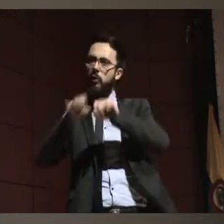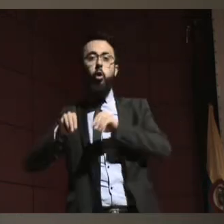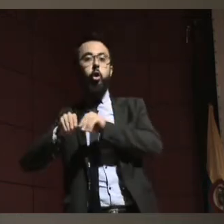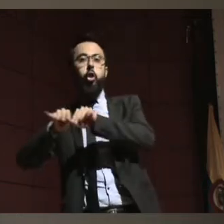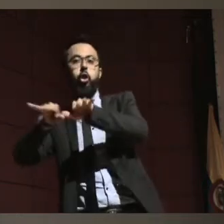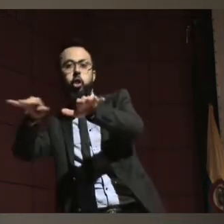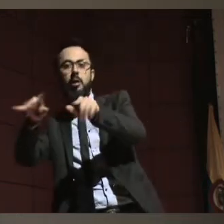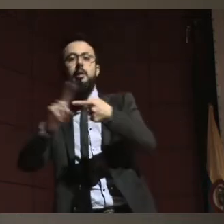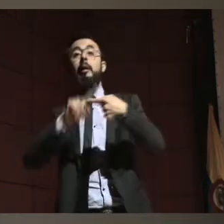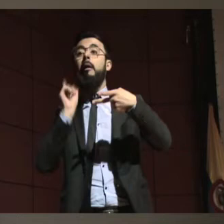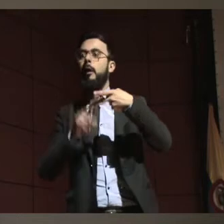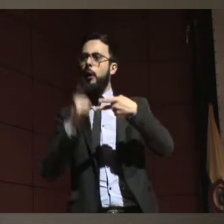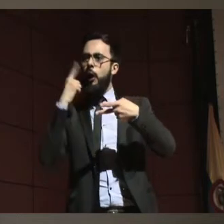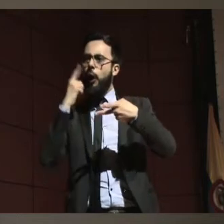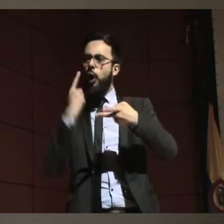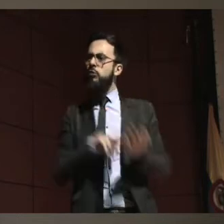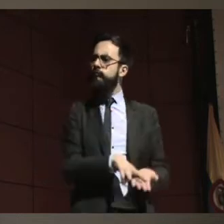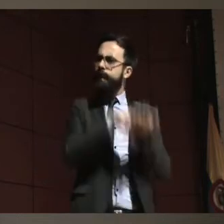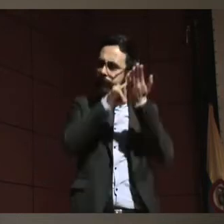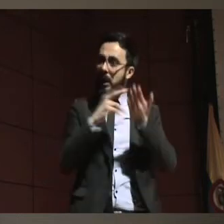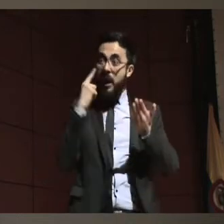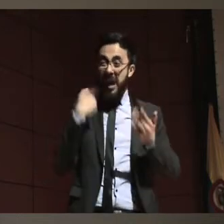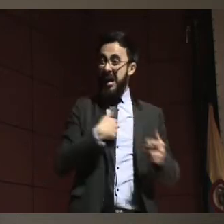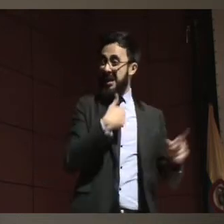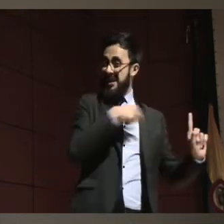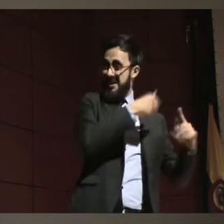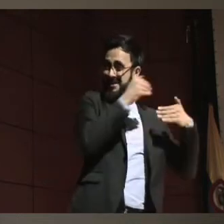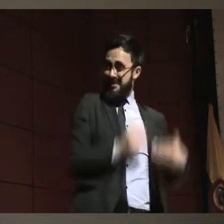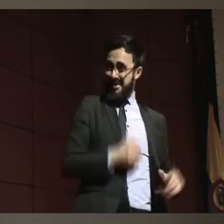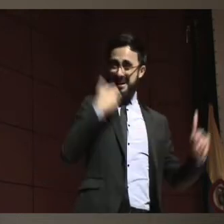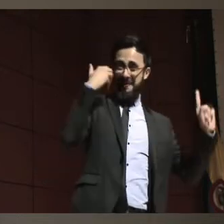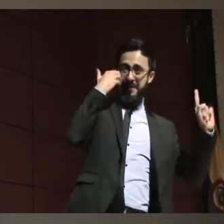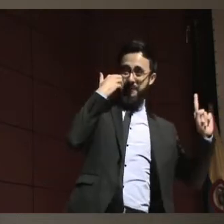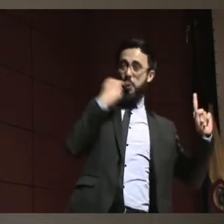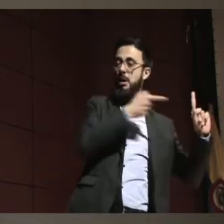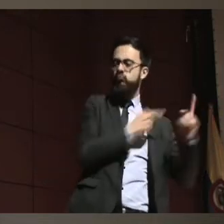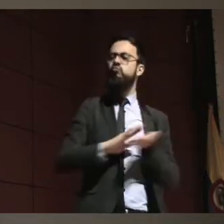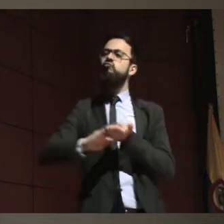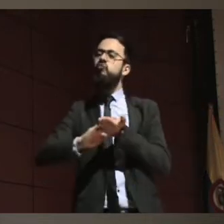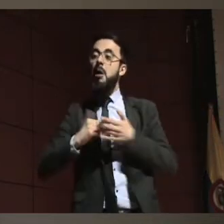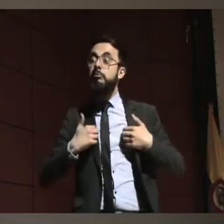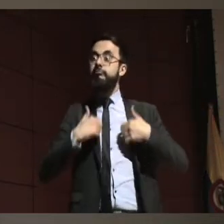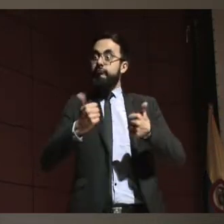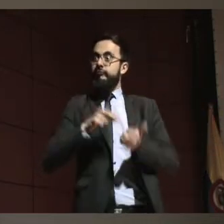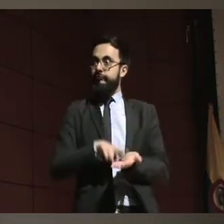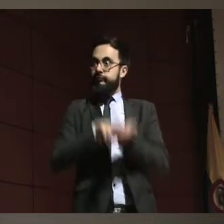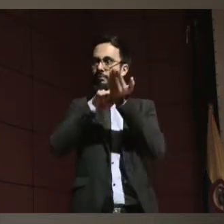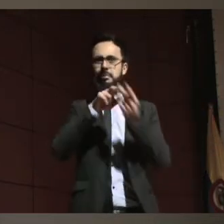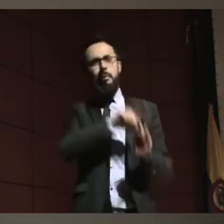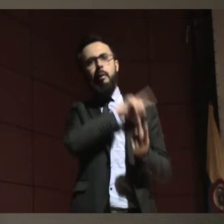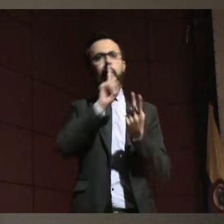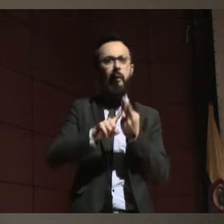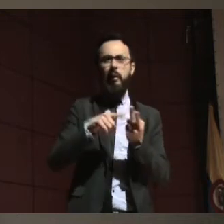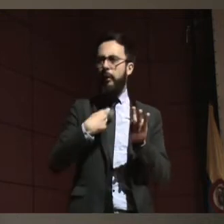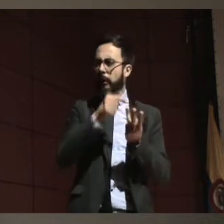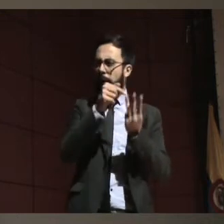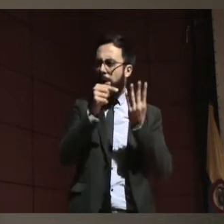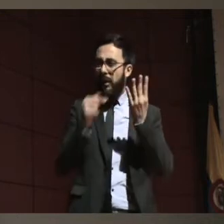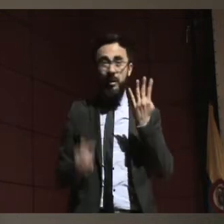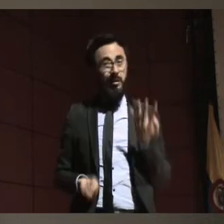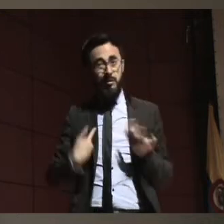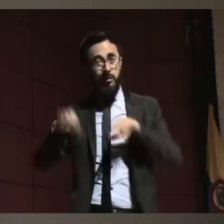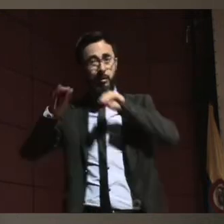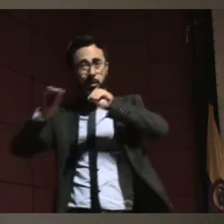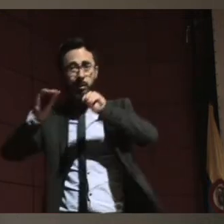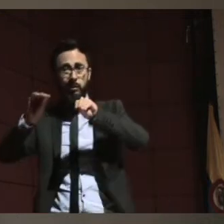la enfermedad, en el mundo de otras cosas diferentes a los derechos humanos. Entonces, quiero llamar la